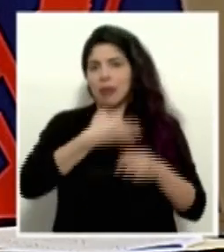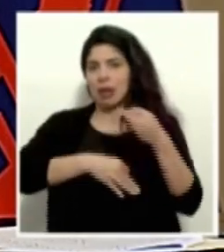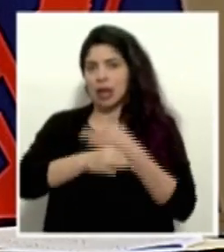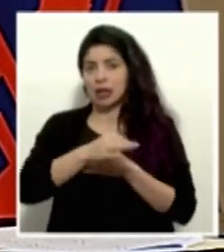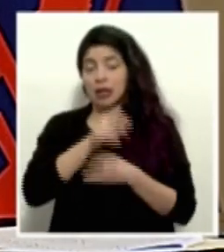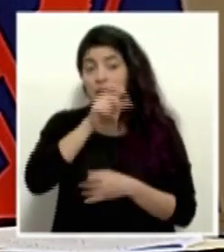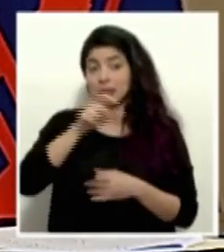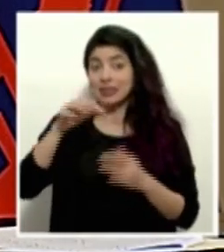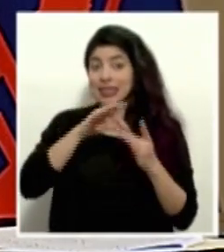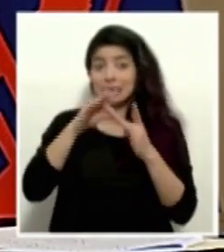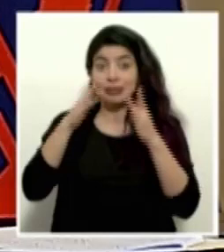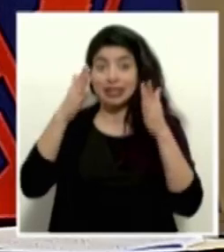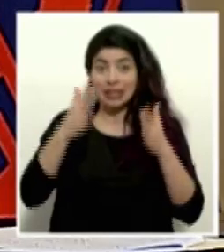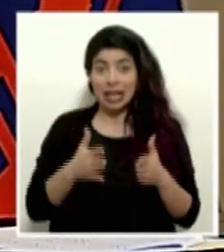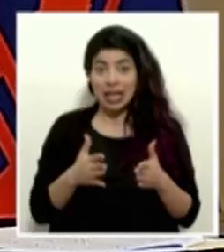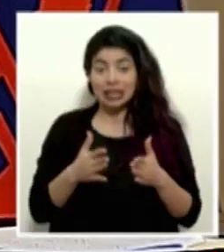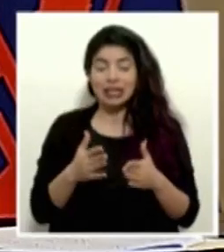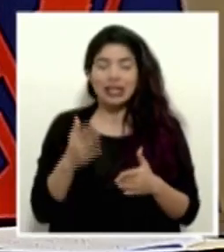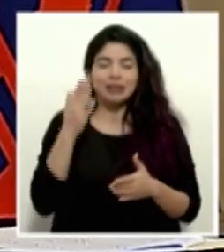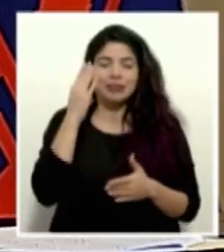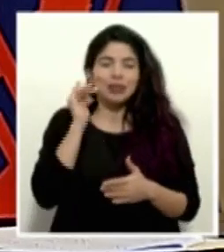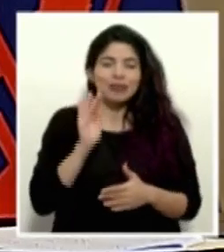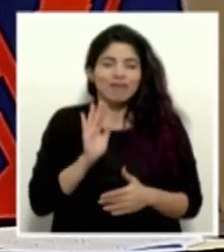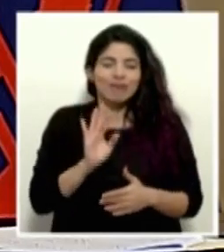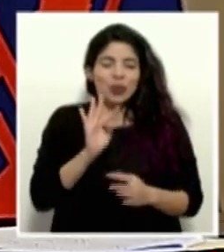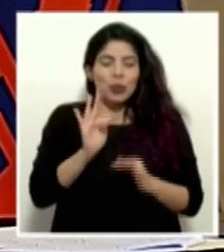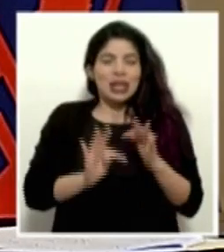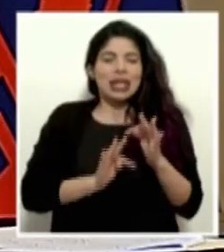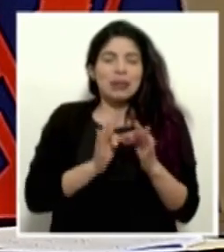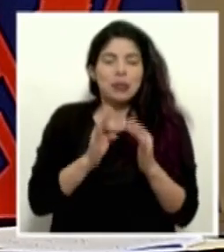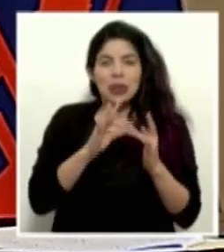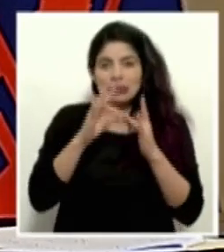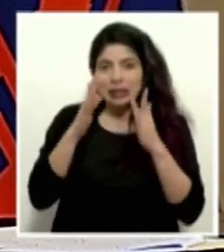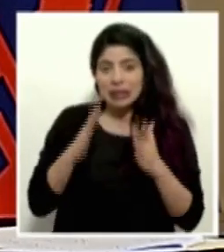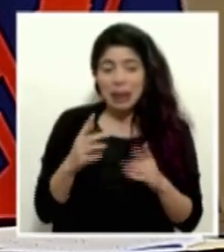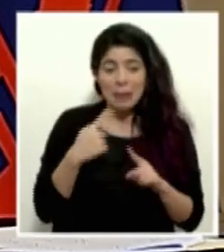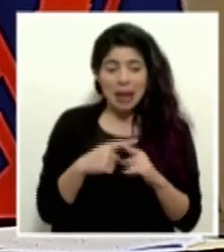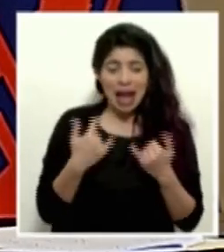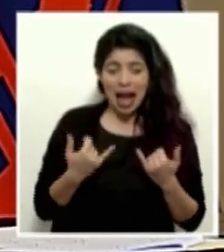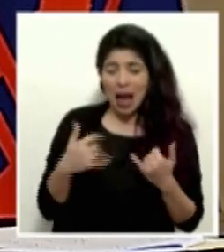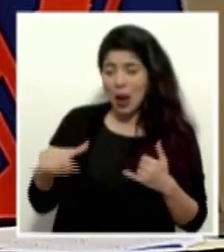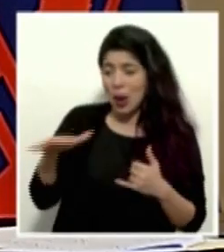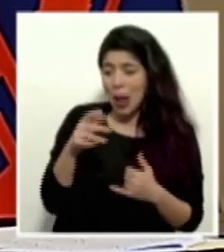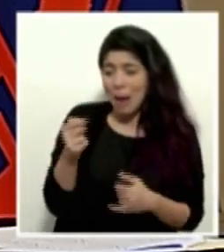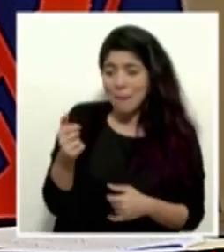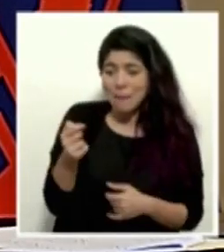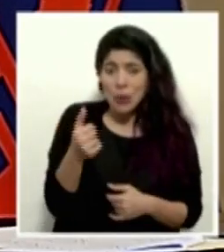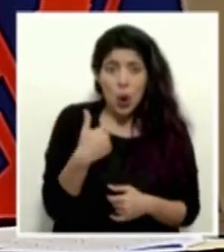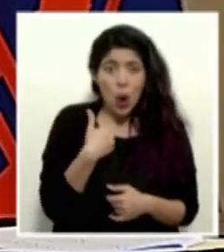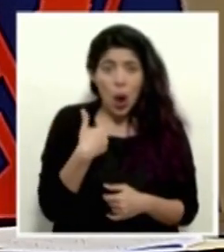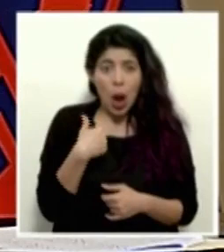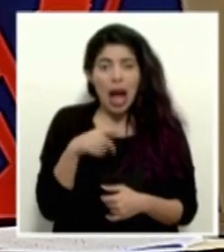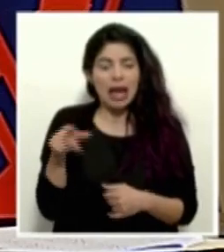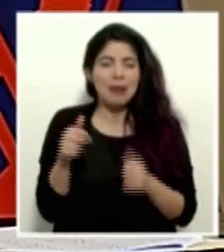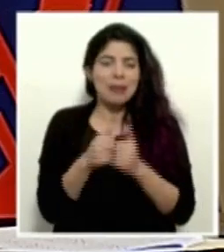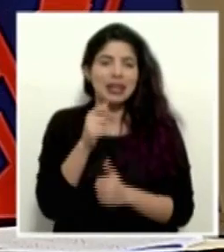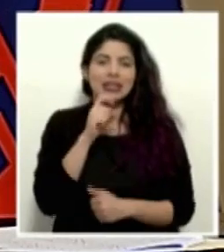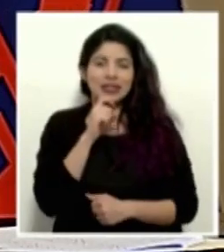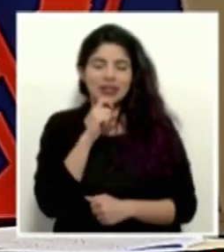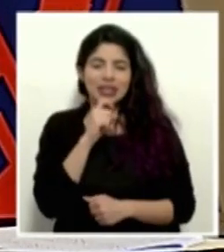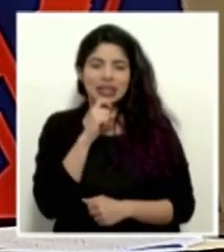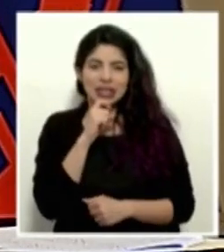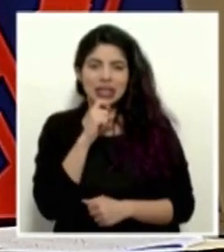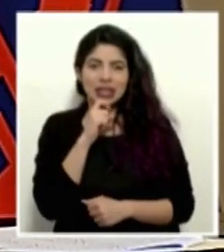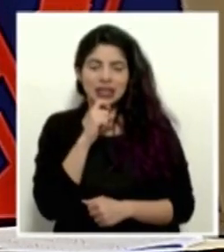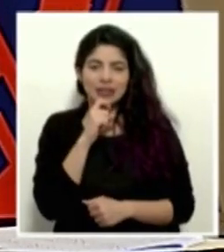Los especialistas, por la naturaleza de la especialidad y por la escasez que hay en ciertas especialidades, son más difíciles de